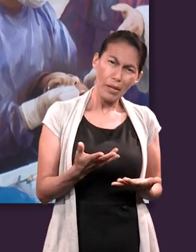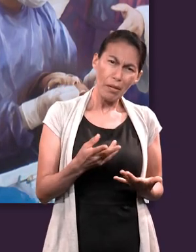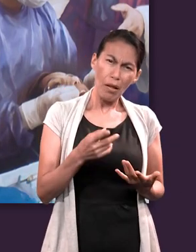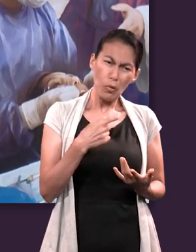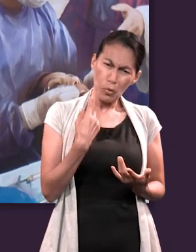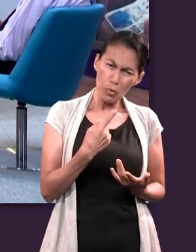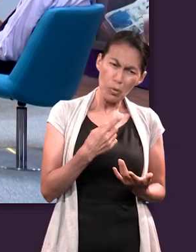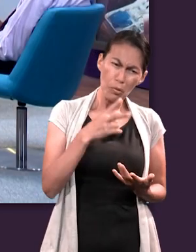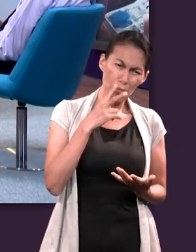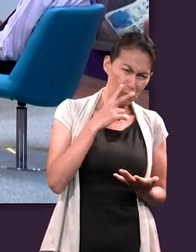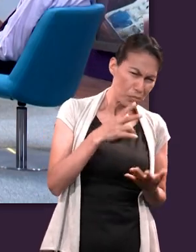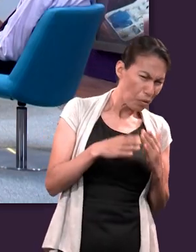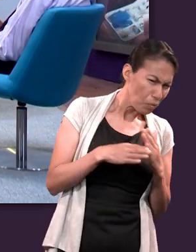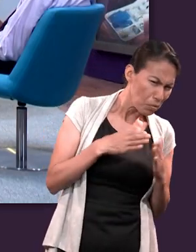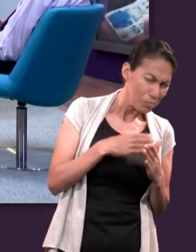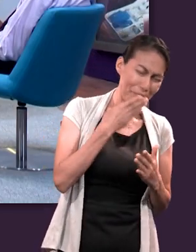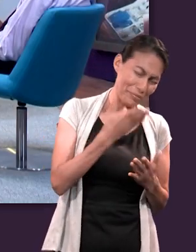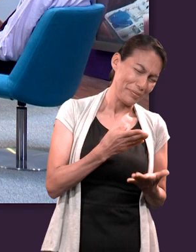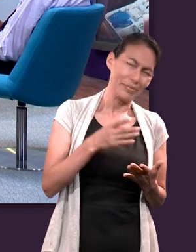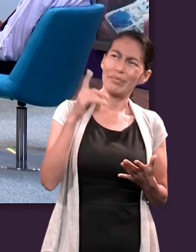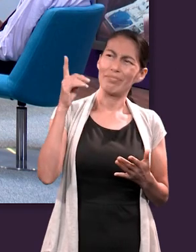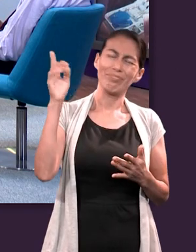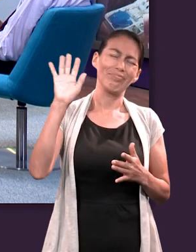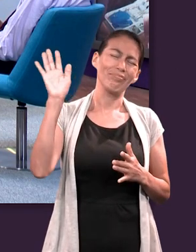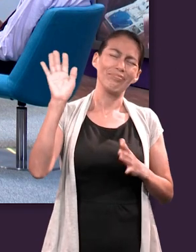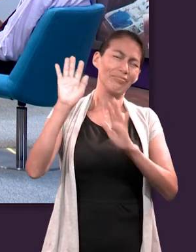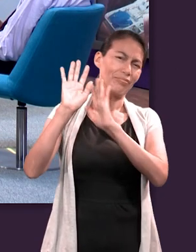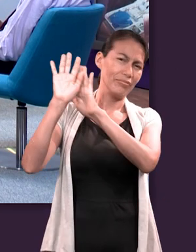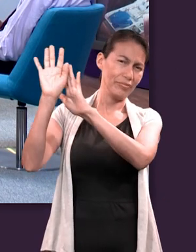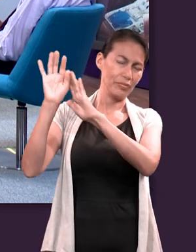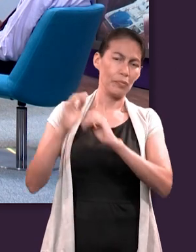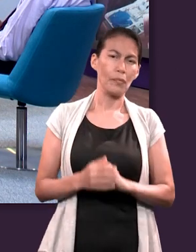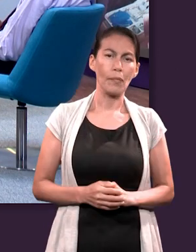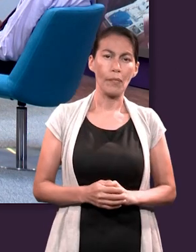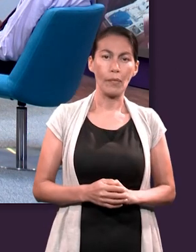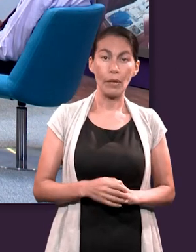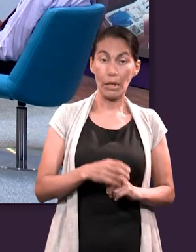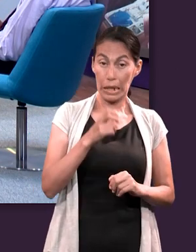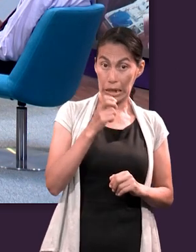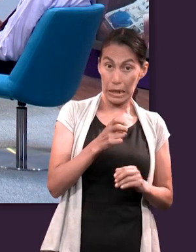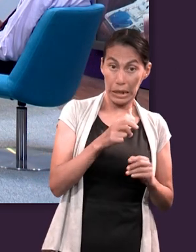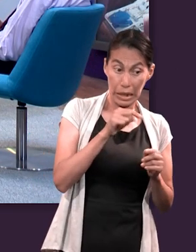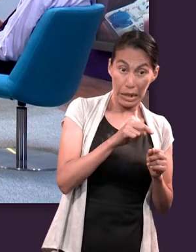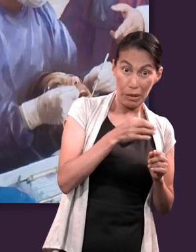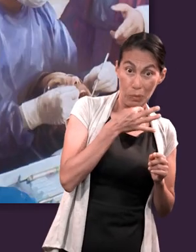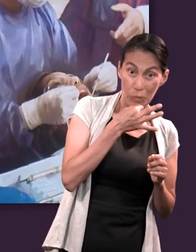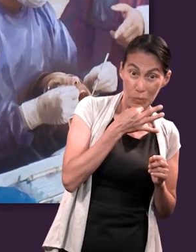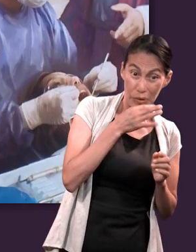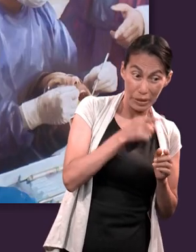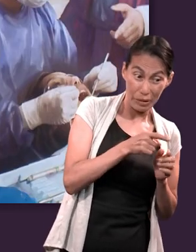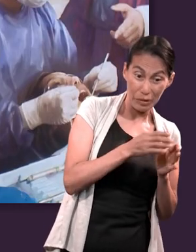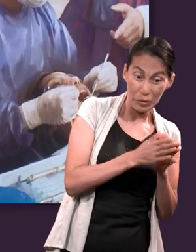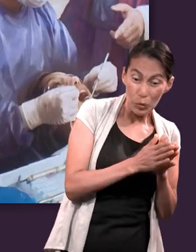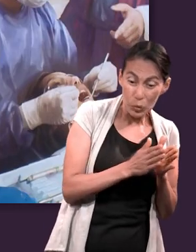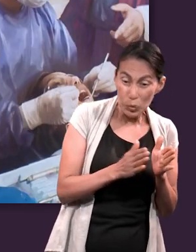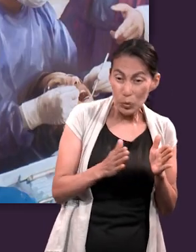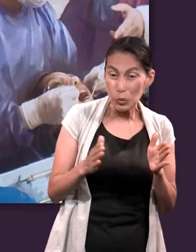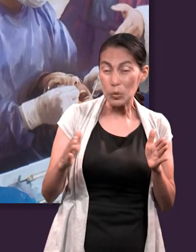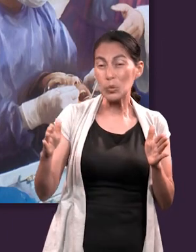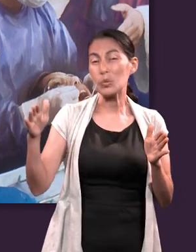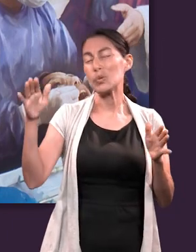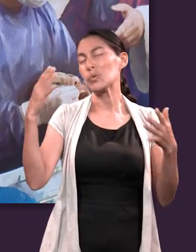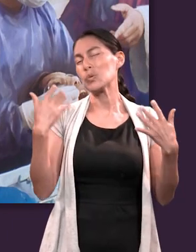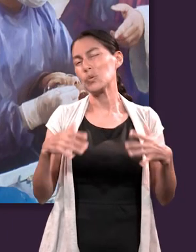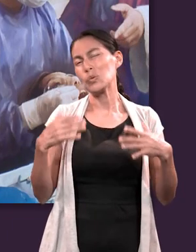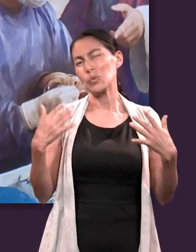y vemos las cosas mejor desde nuestra perspectiva. Entonces, esa tensión originada desde este momento de la historia de la